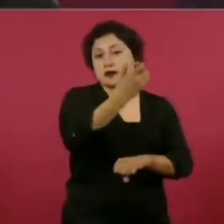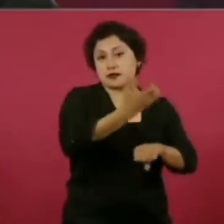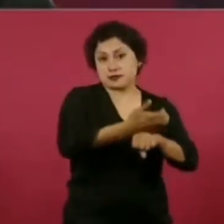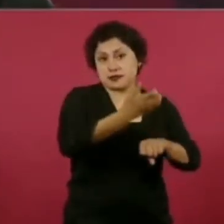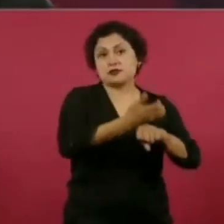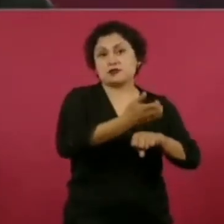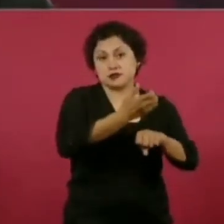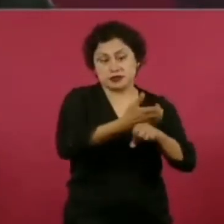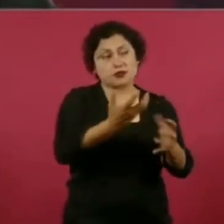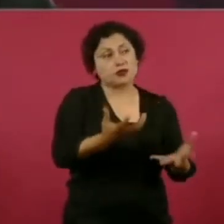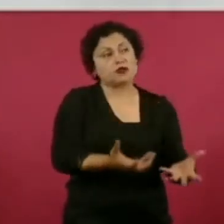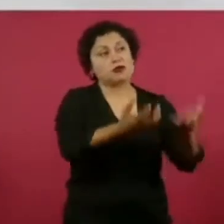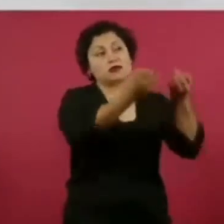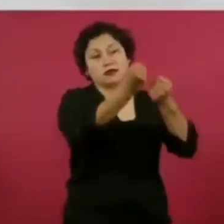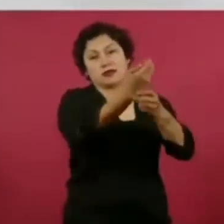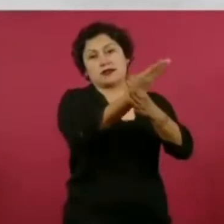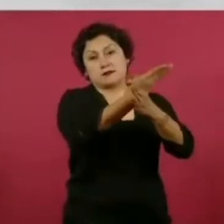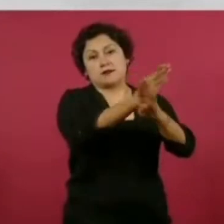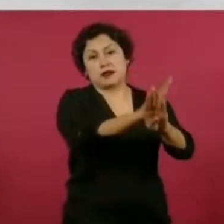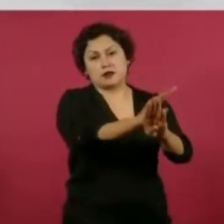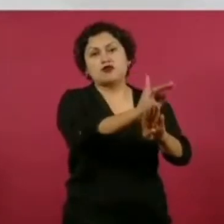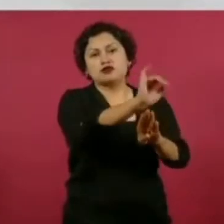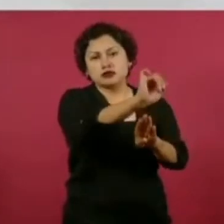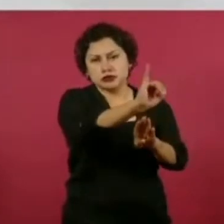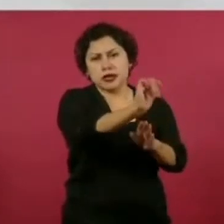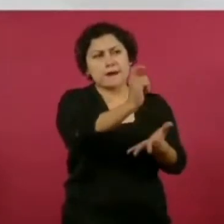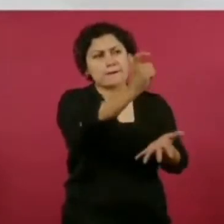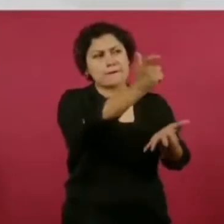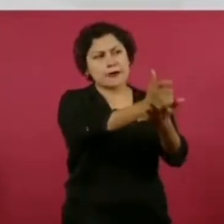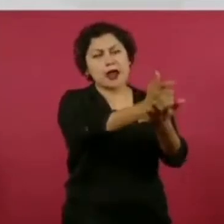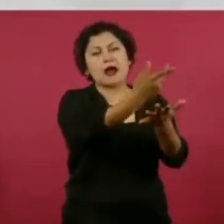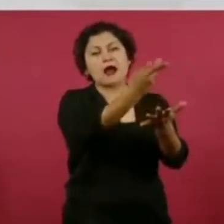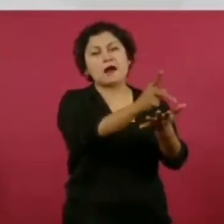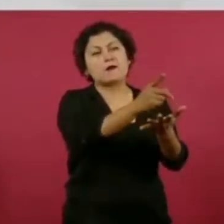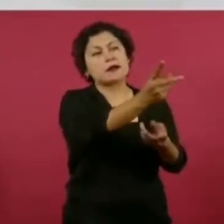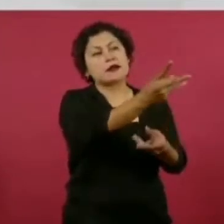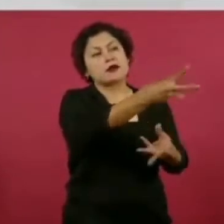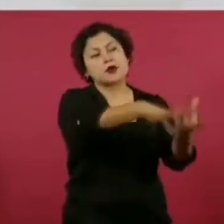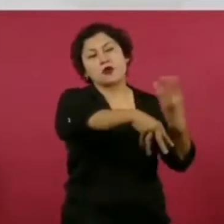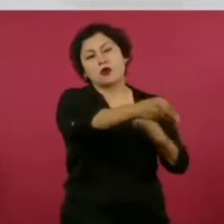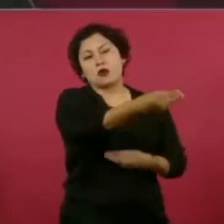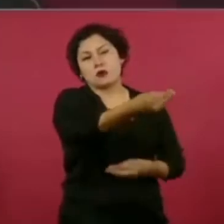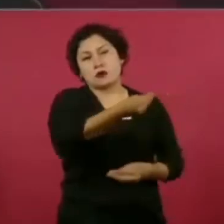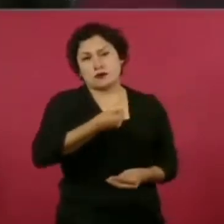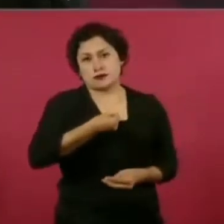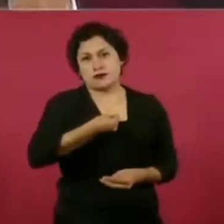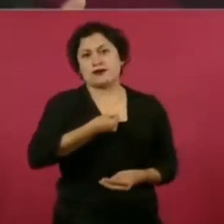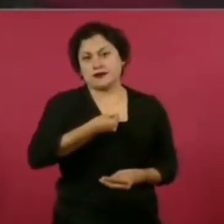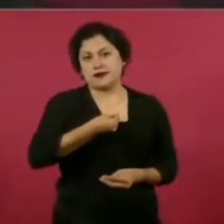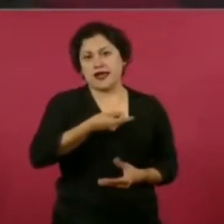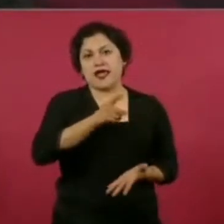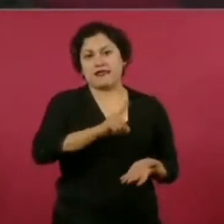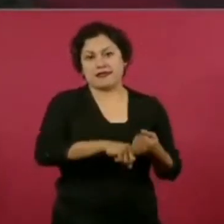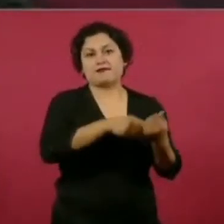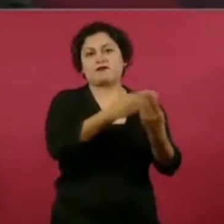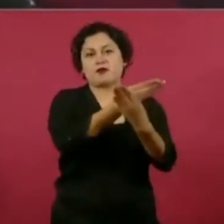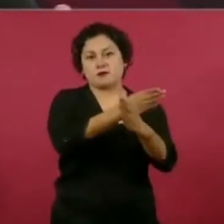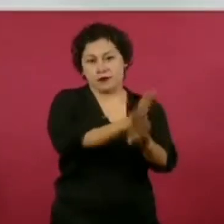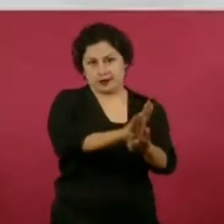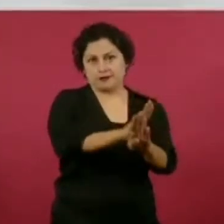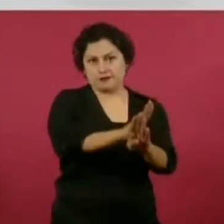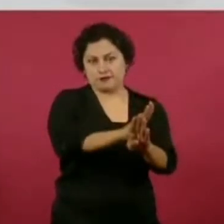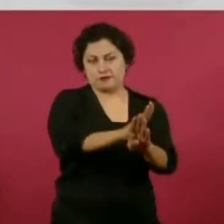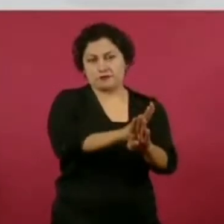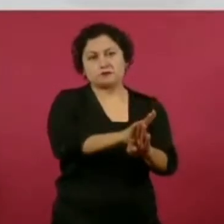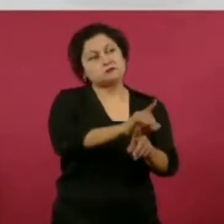los bancos y una vez que pasa la crisis venden